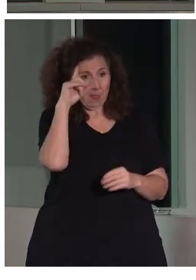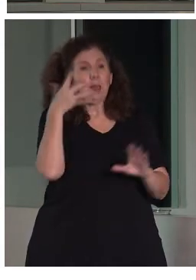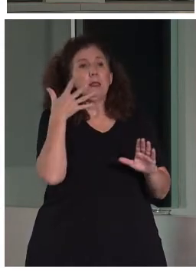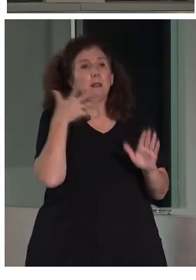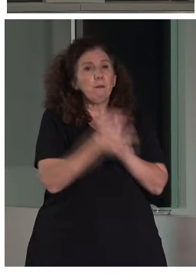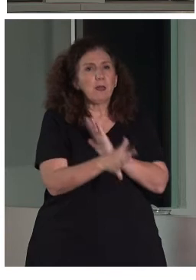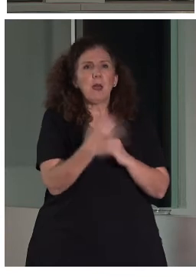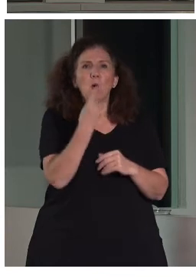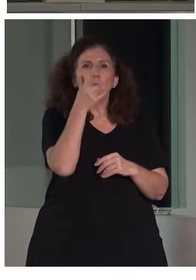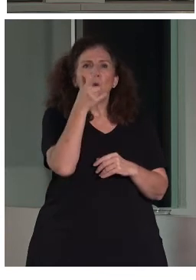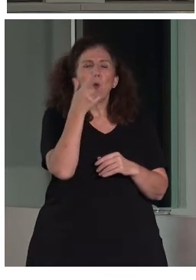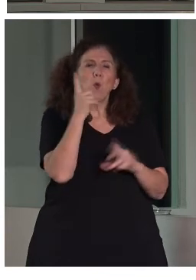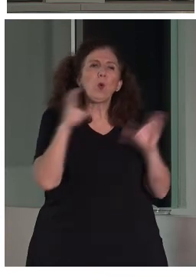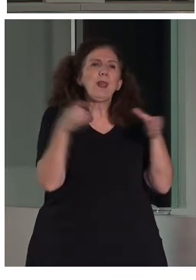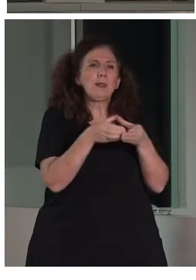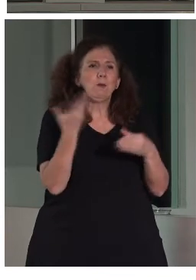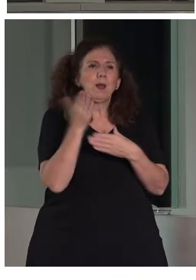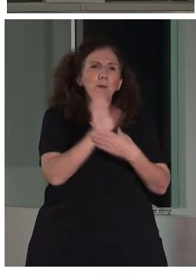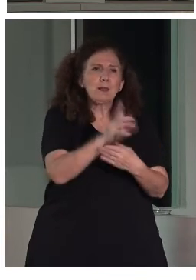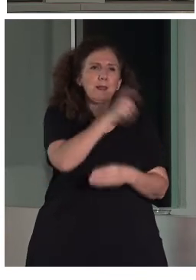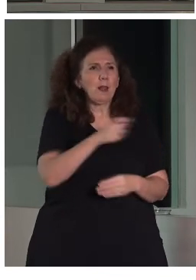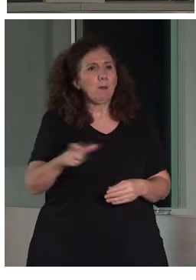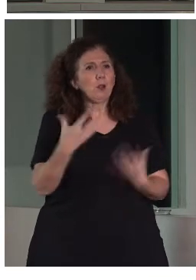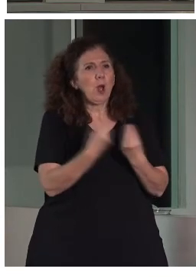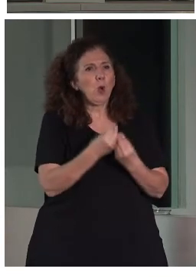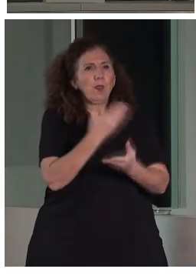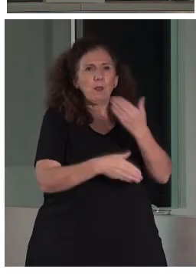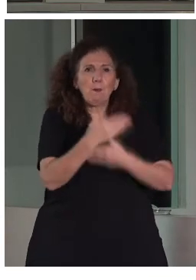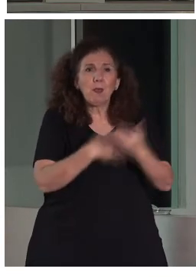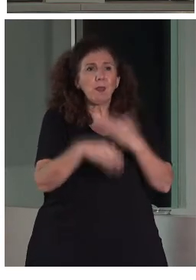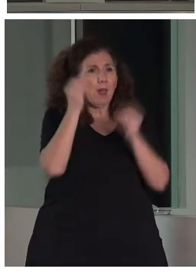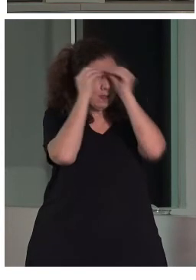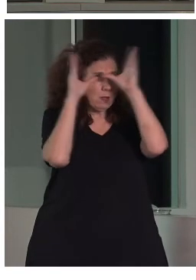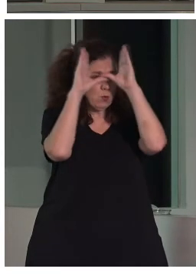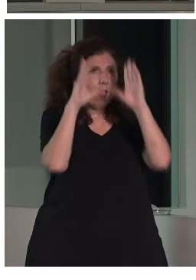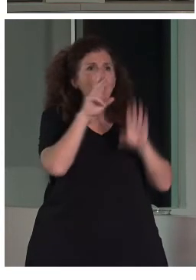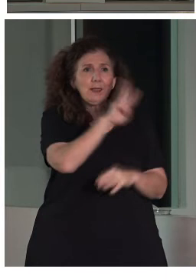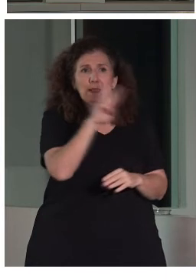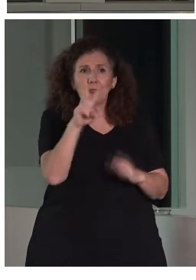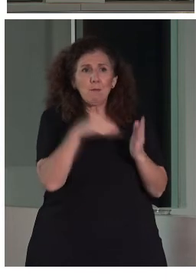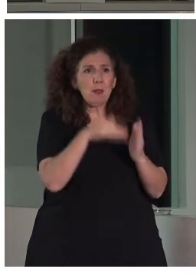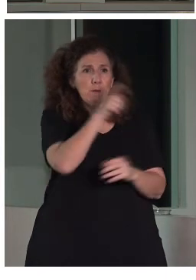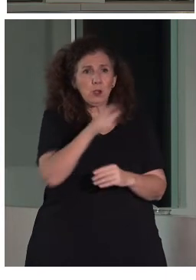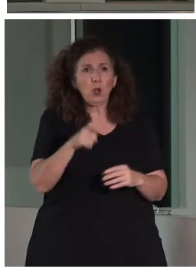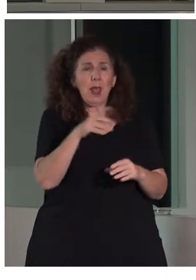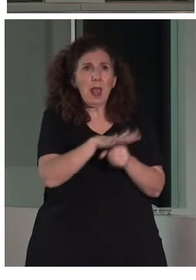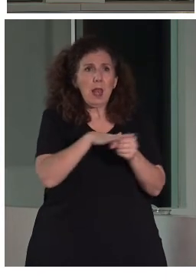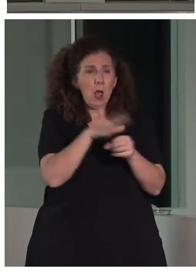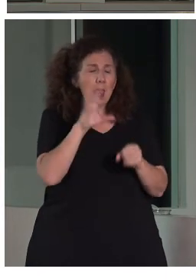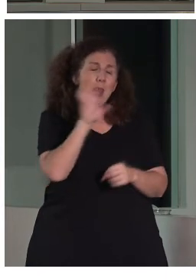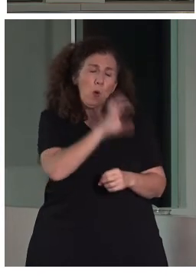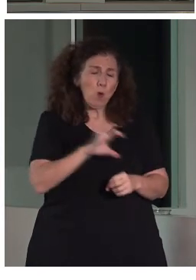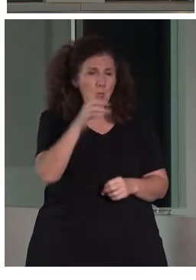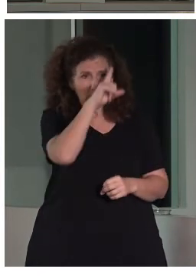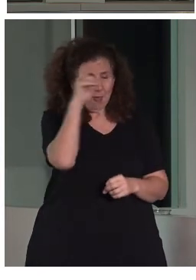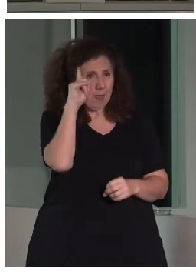discapacidad intelectual y del desarrollo. En el caso de la Comunidad de Madrid son más de 33.000 personas